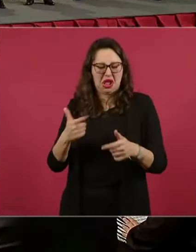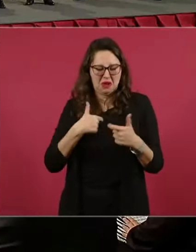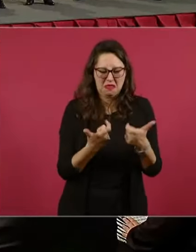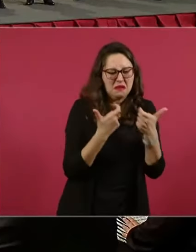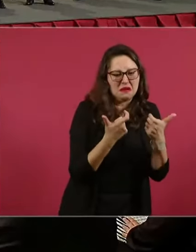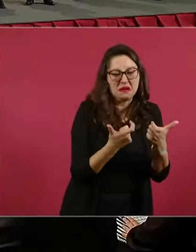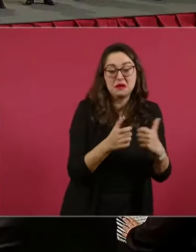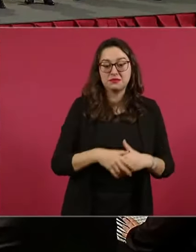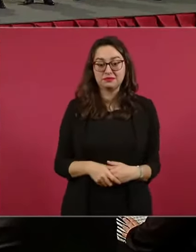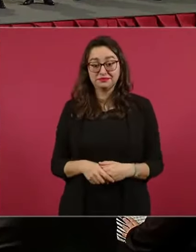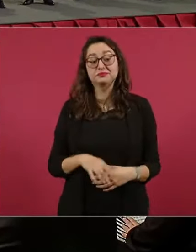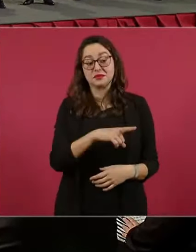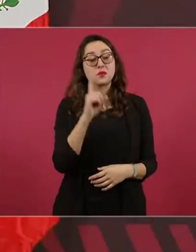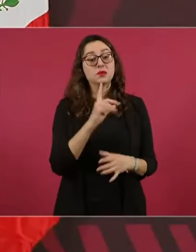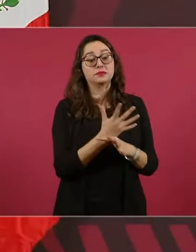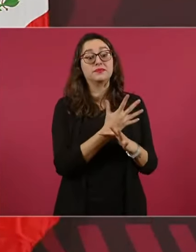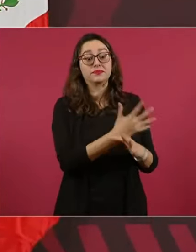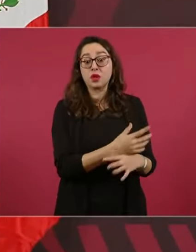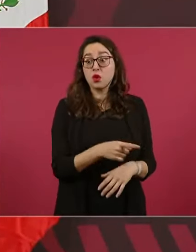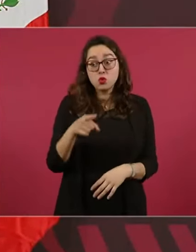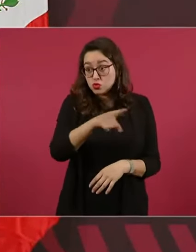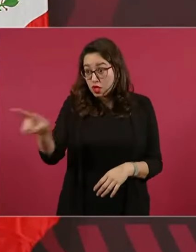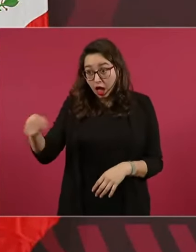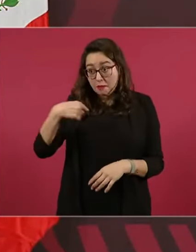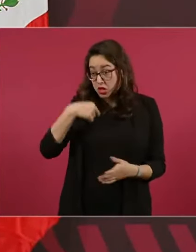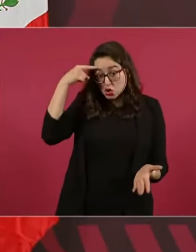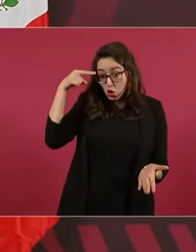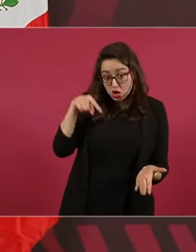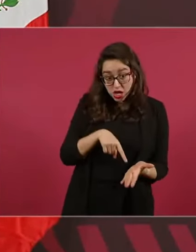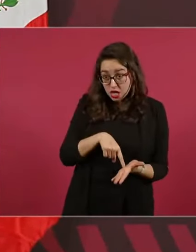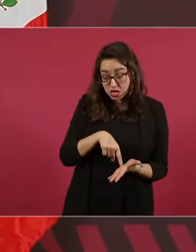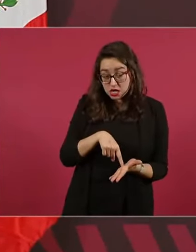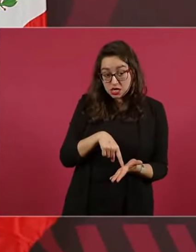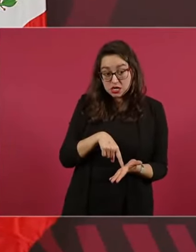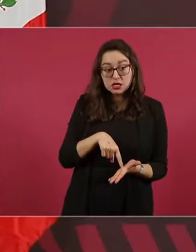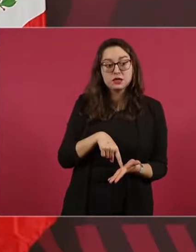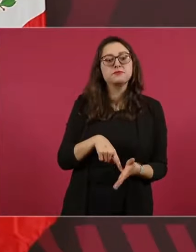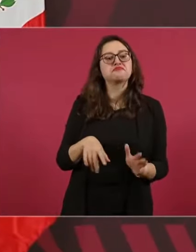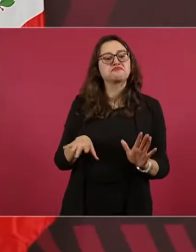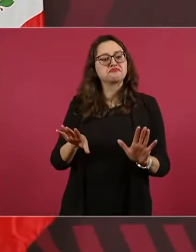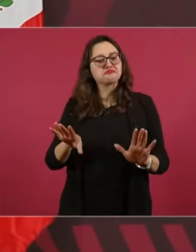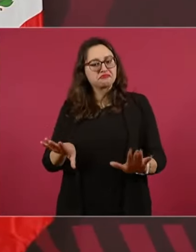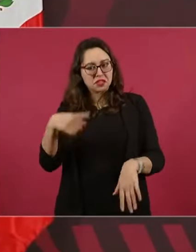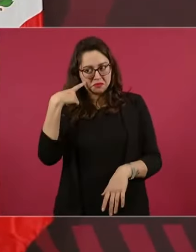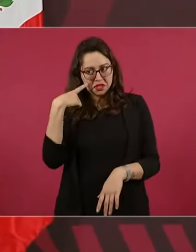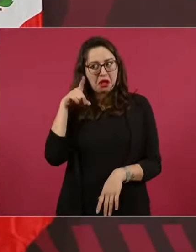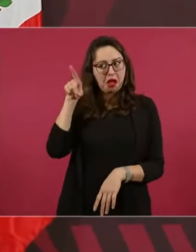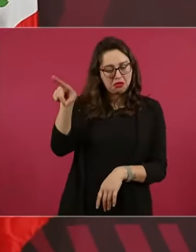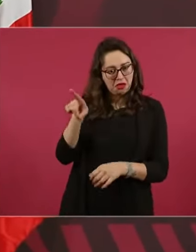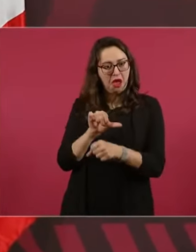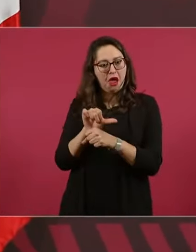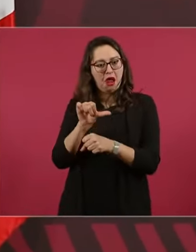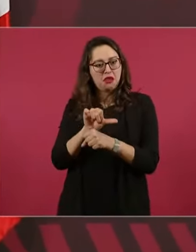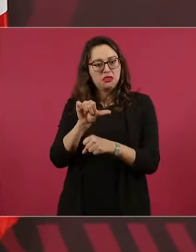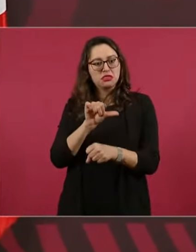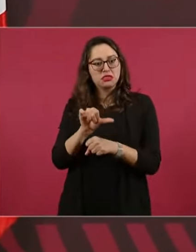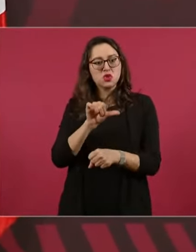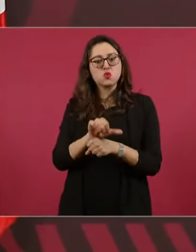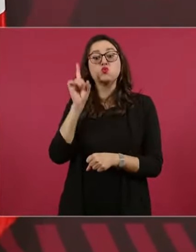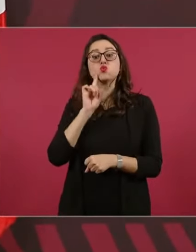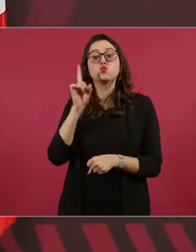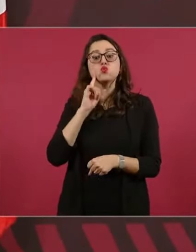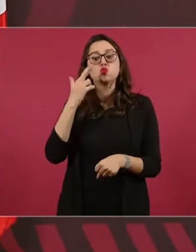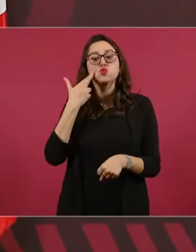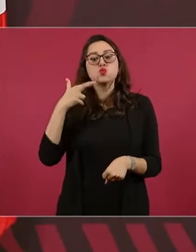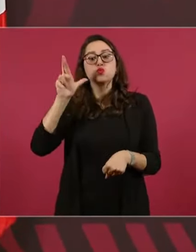si no me creen, busquen lo que sucedió en Argentina con la ladrona